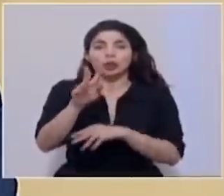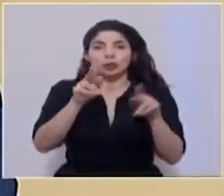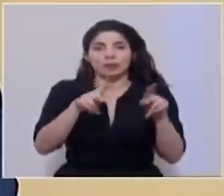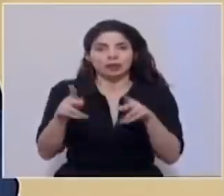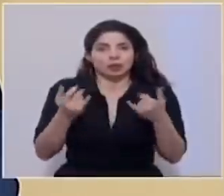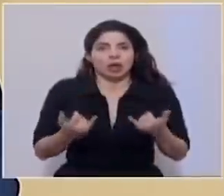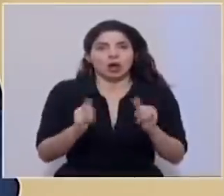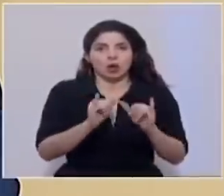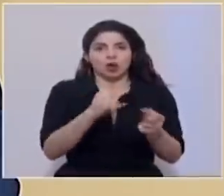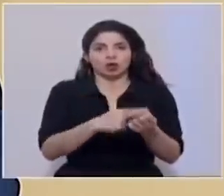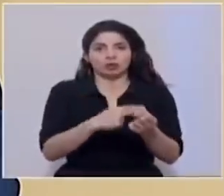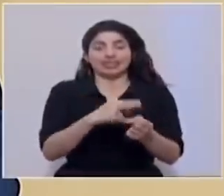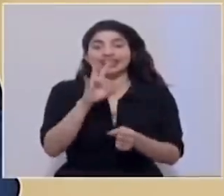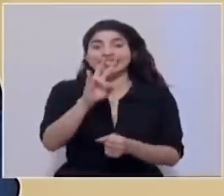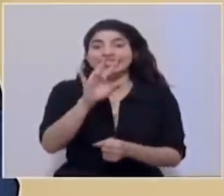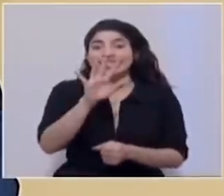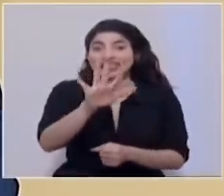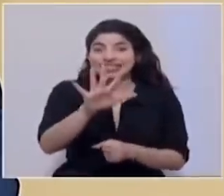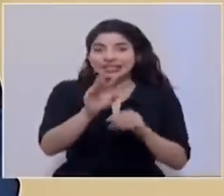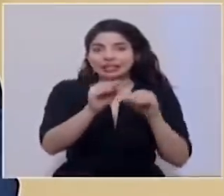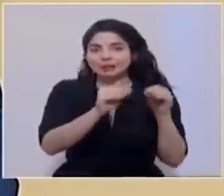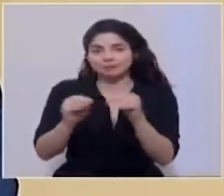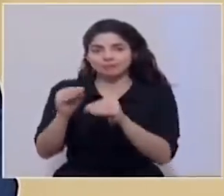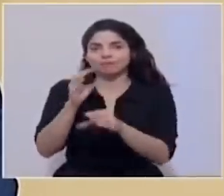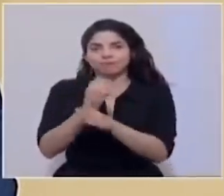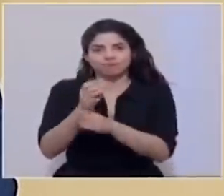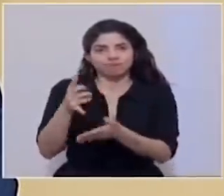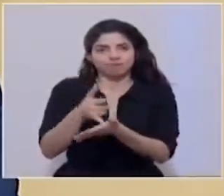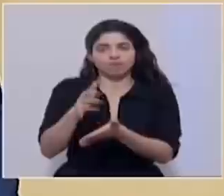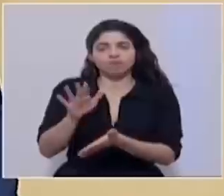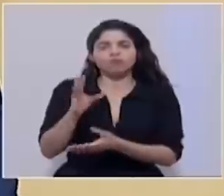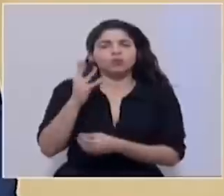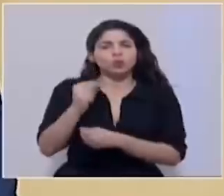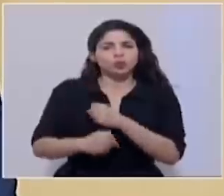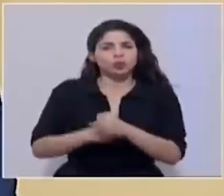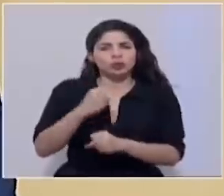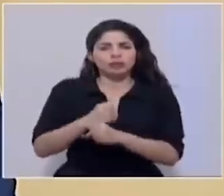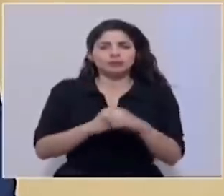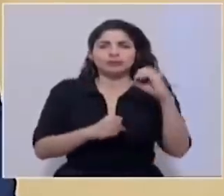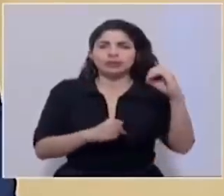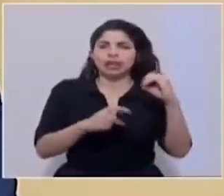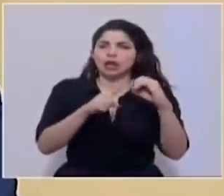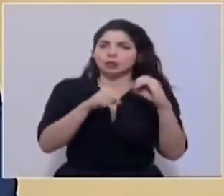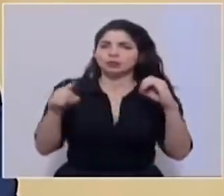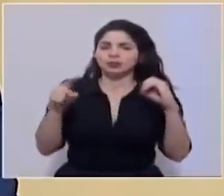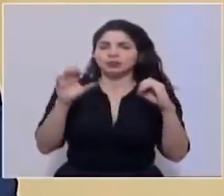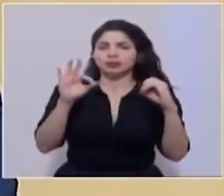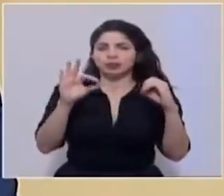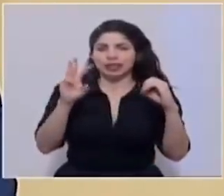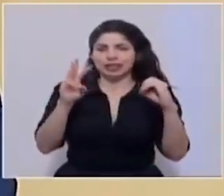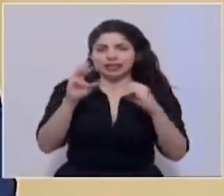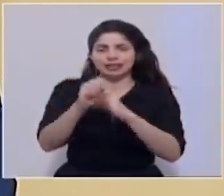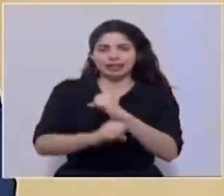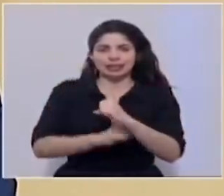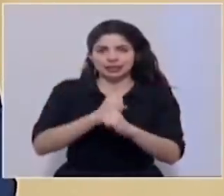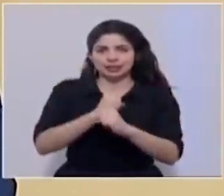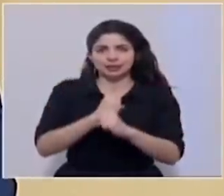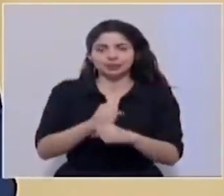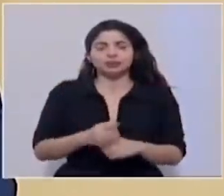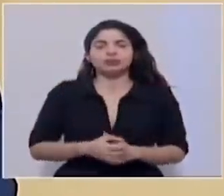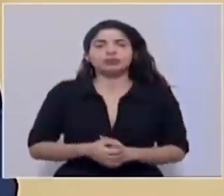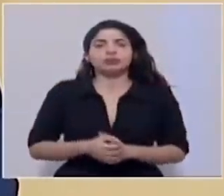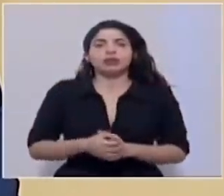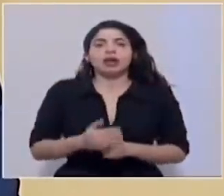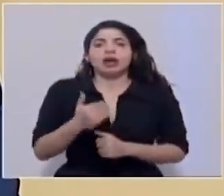75 de ellas están en cuidados intensivos. El rango de edad va desde los cero hasta los 96 años. Se